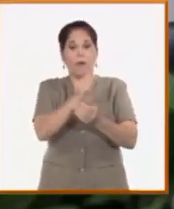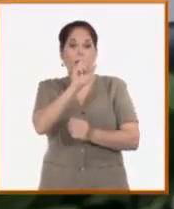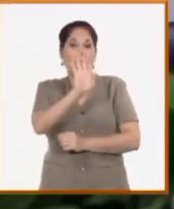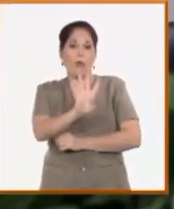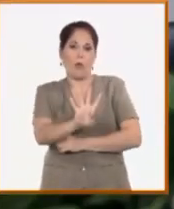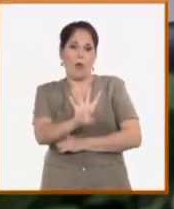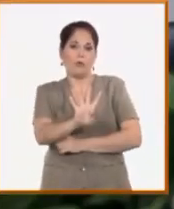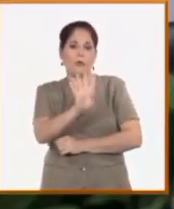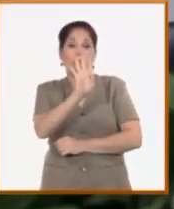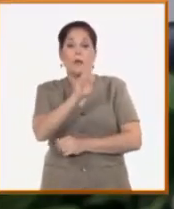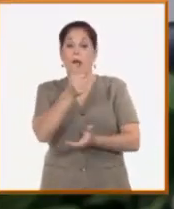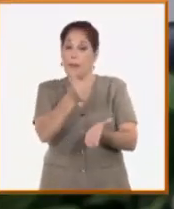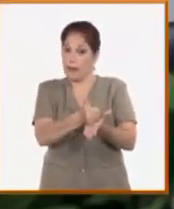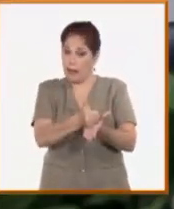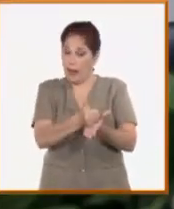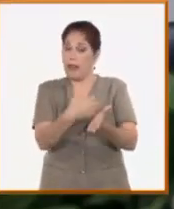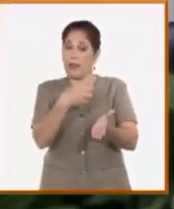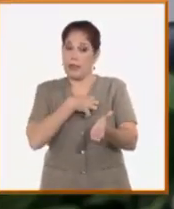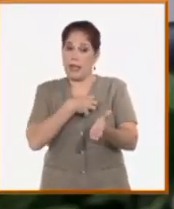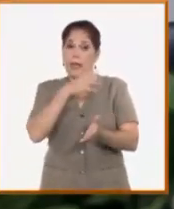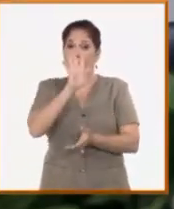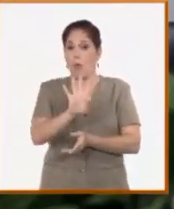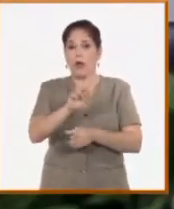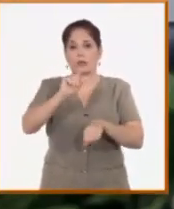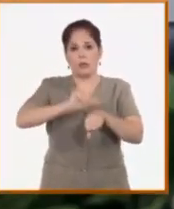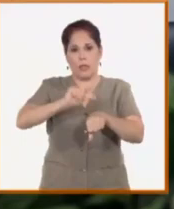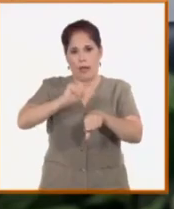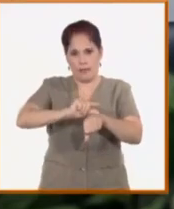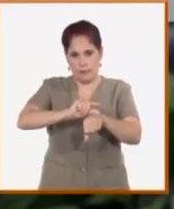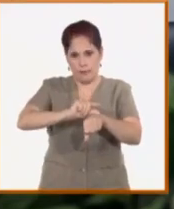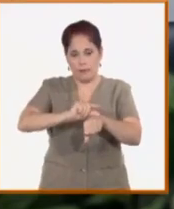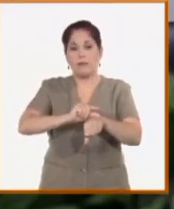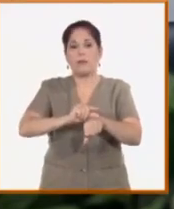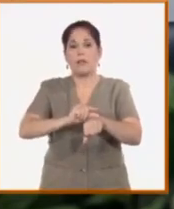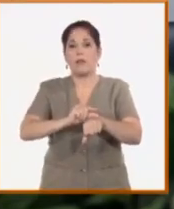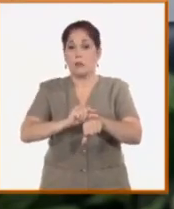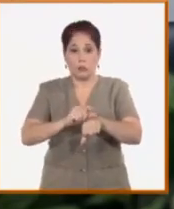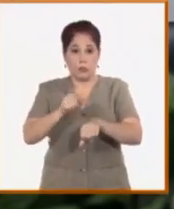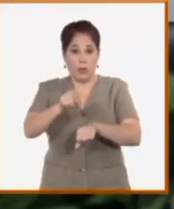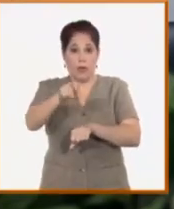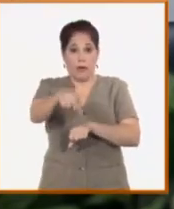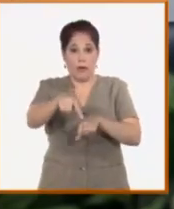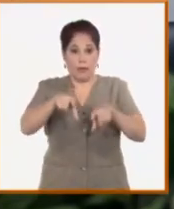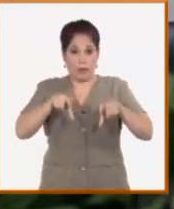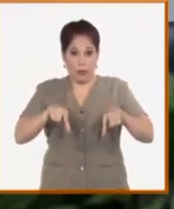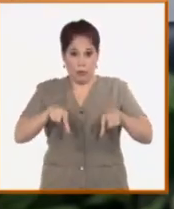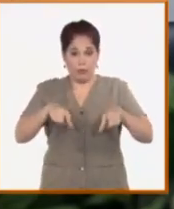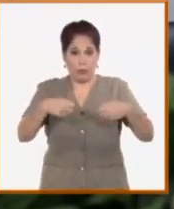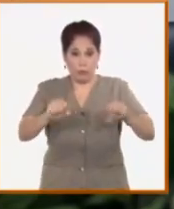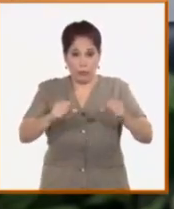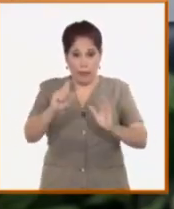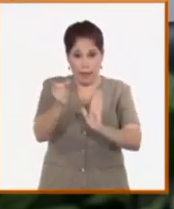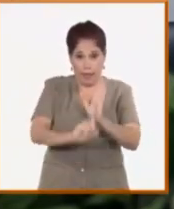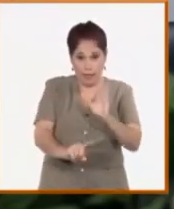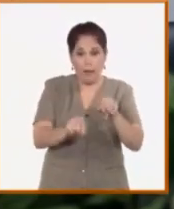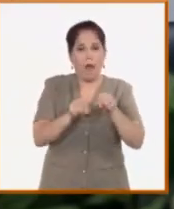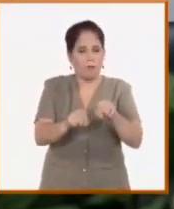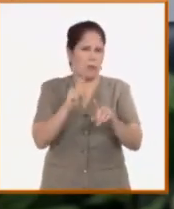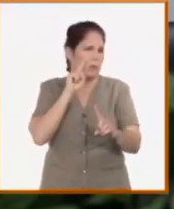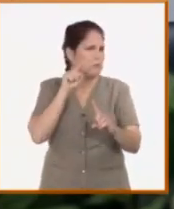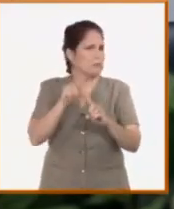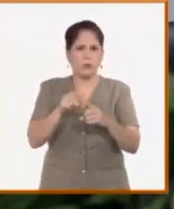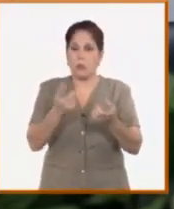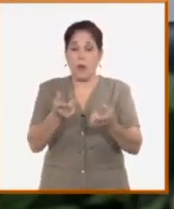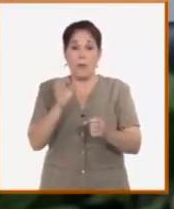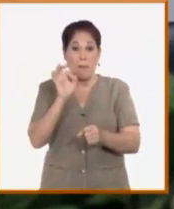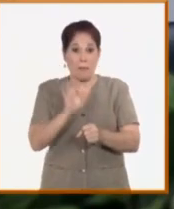bases de Taxi que ya explotan estos equipos y el objetivo es a